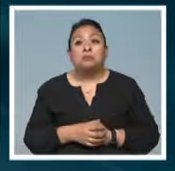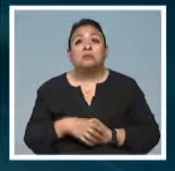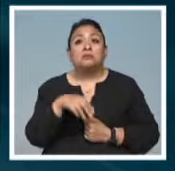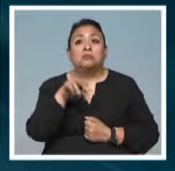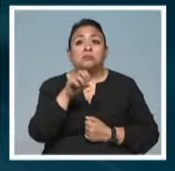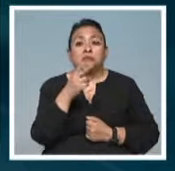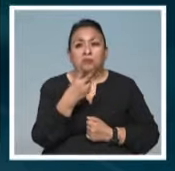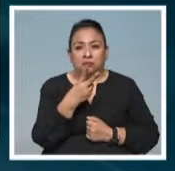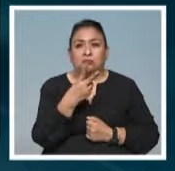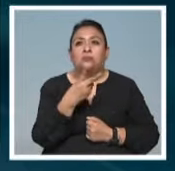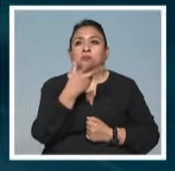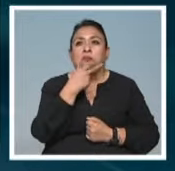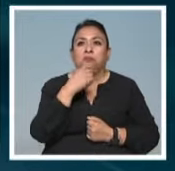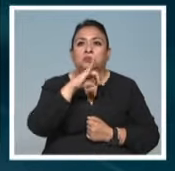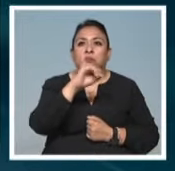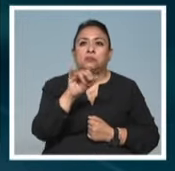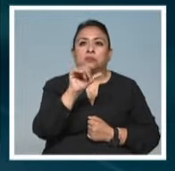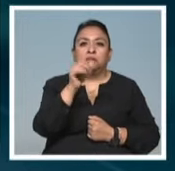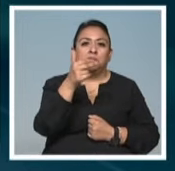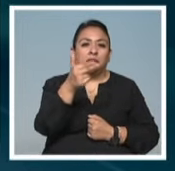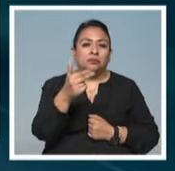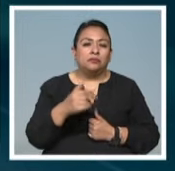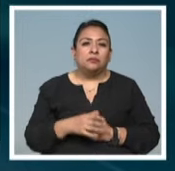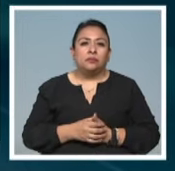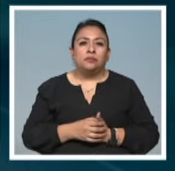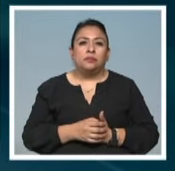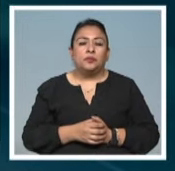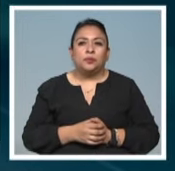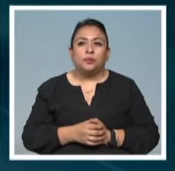Noticias 22, José Antonio Hernández.